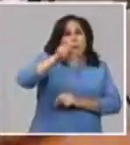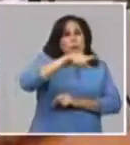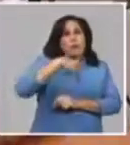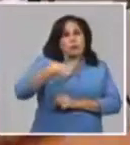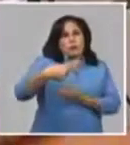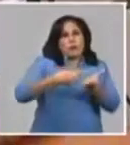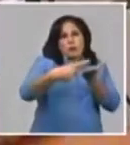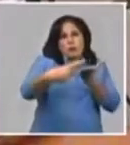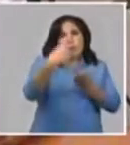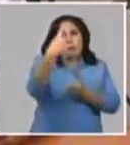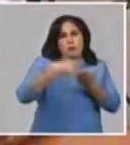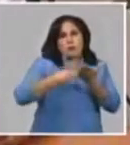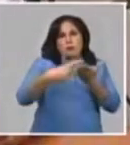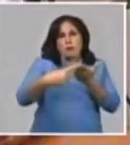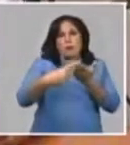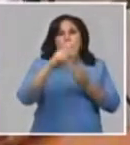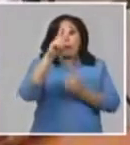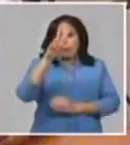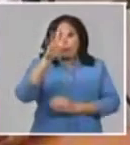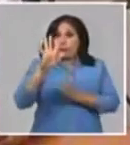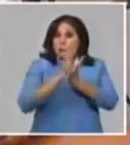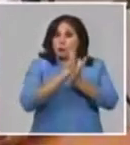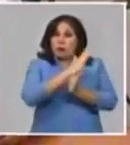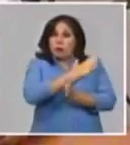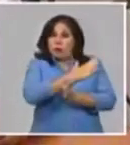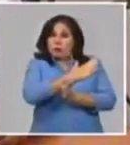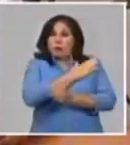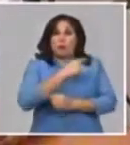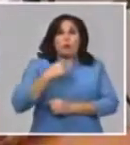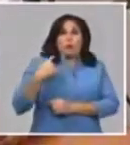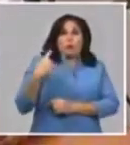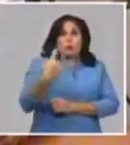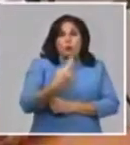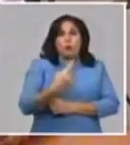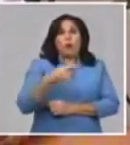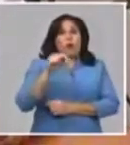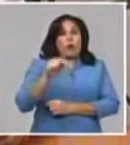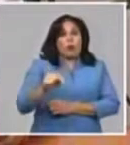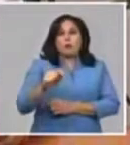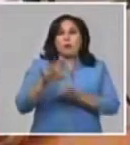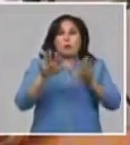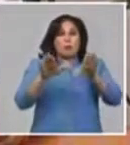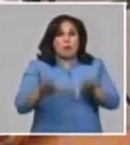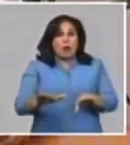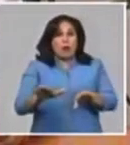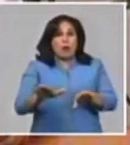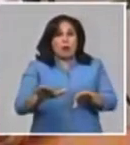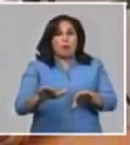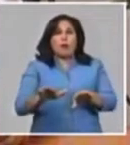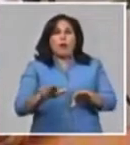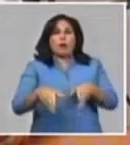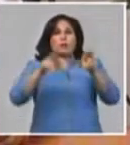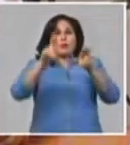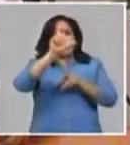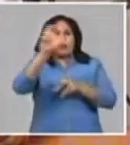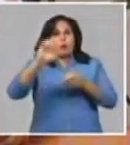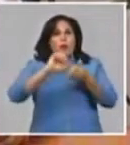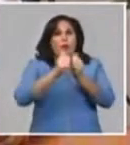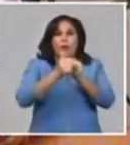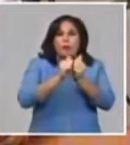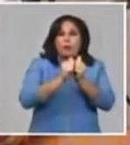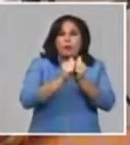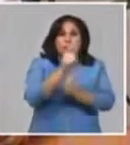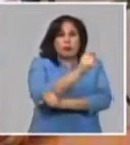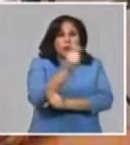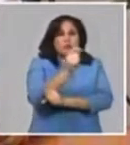Desde el pasado 24 de marzo, dejaron de funcionar todas las instituciones docentes